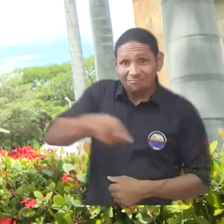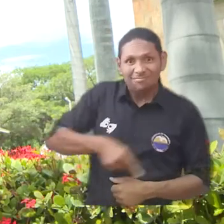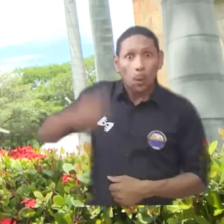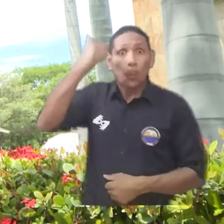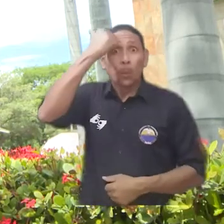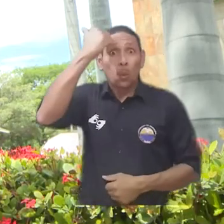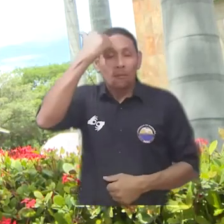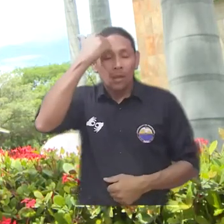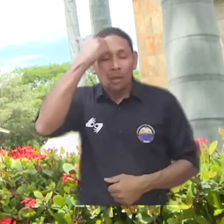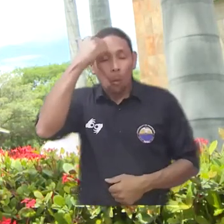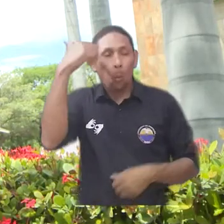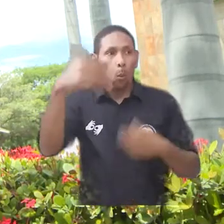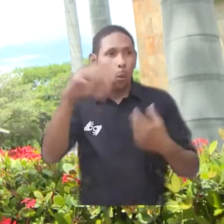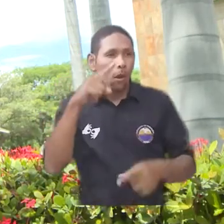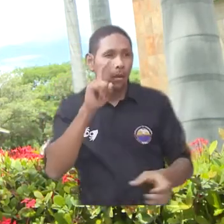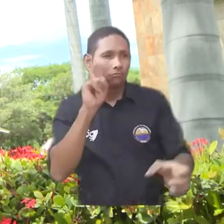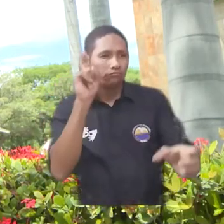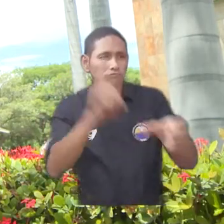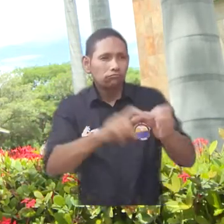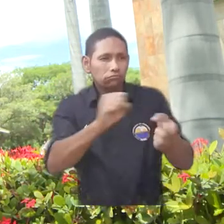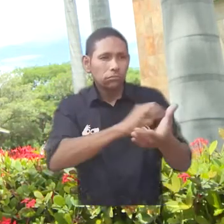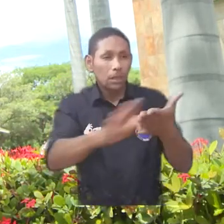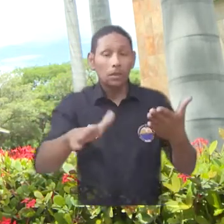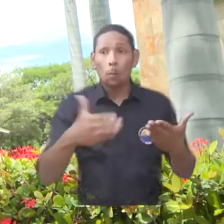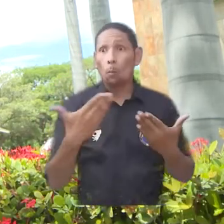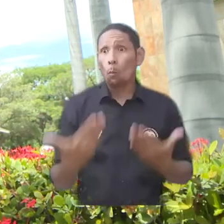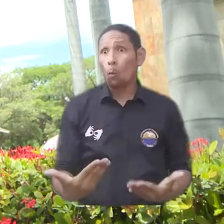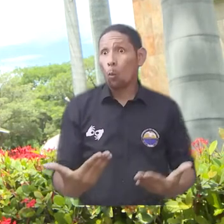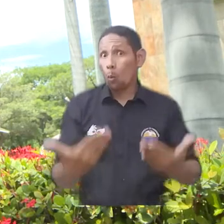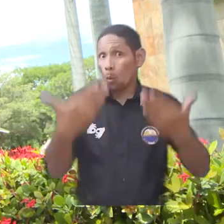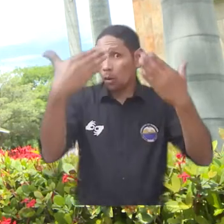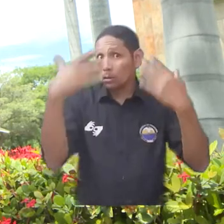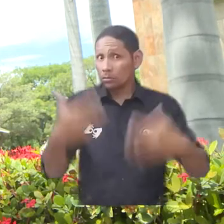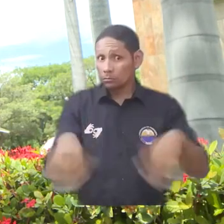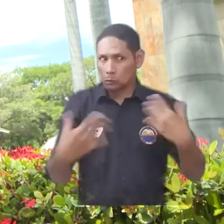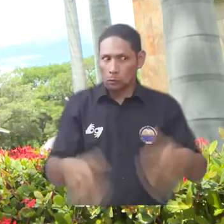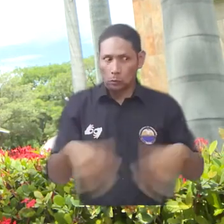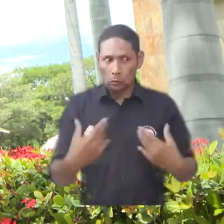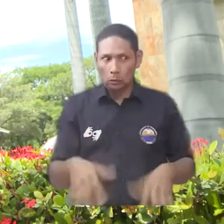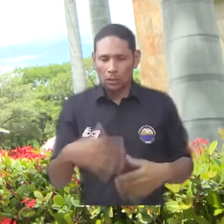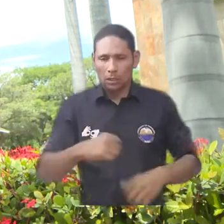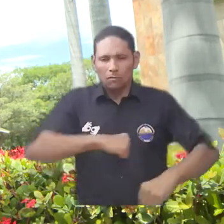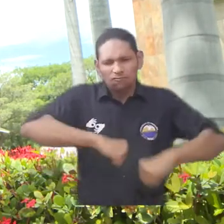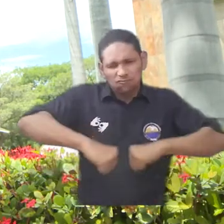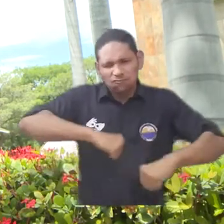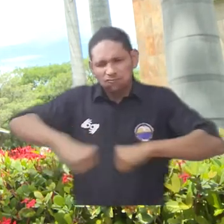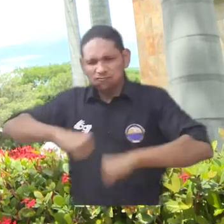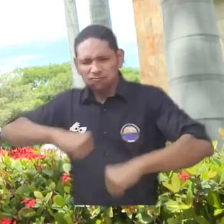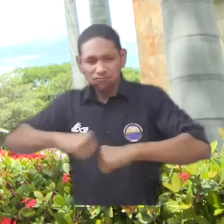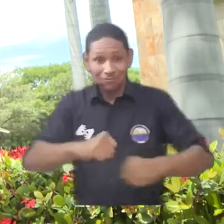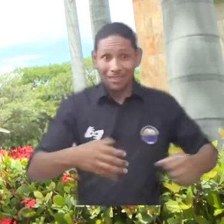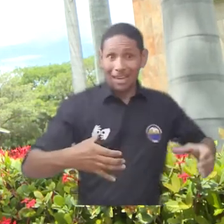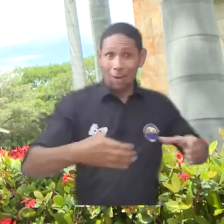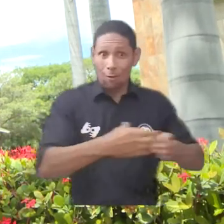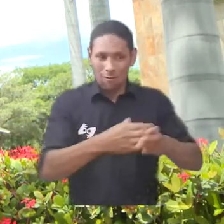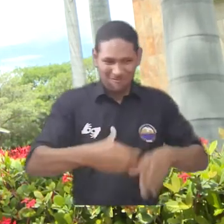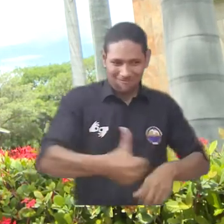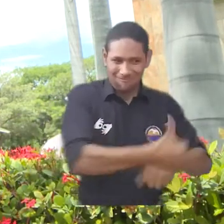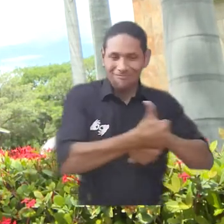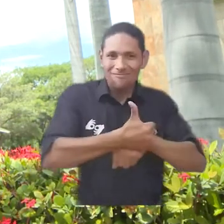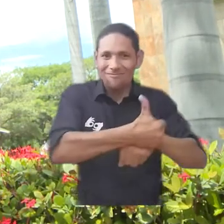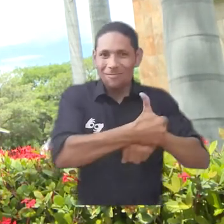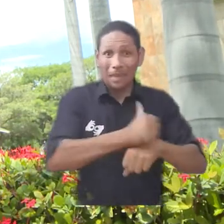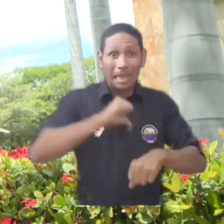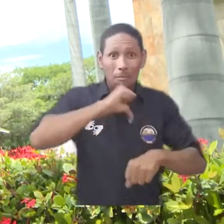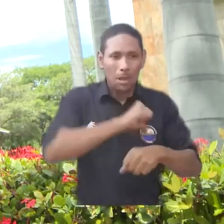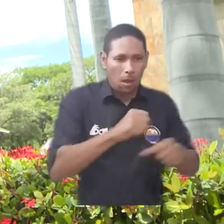docentes que se haya logrado la matrícula cero no es más que el gran resultado del inagotable compromiso asumido por la directiva universitaria